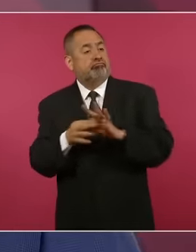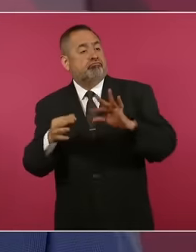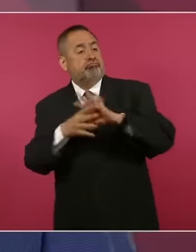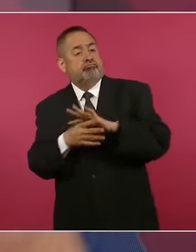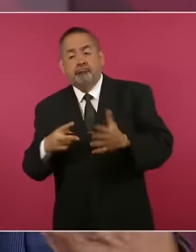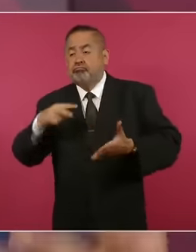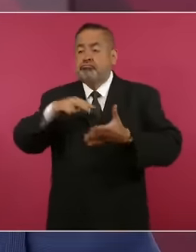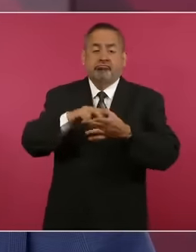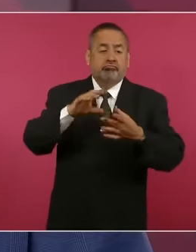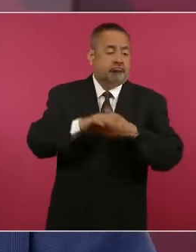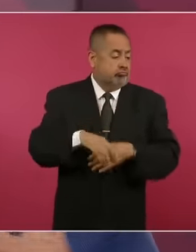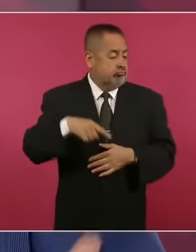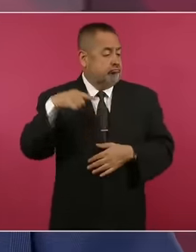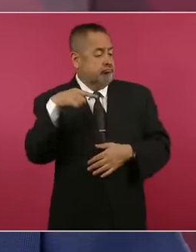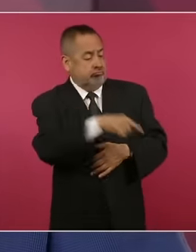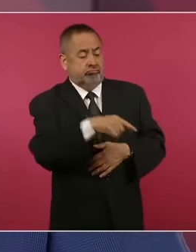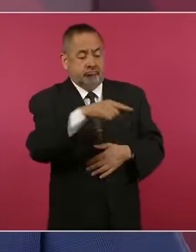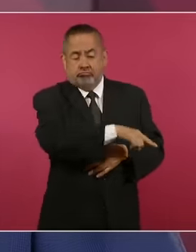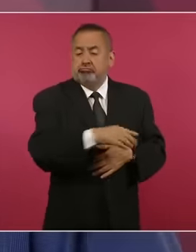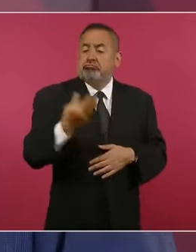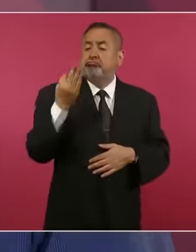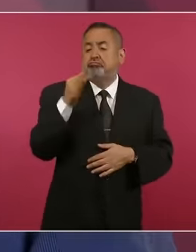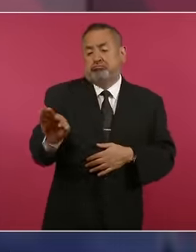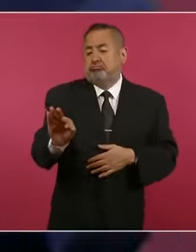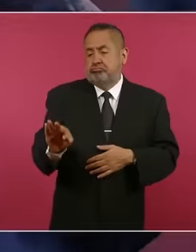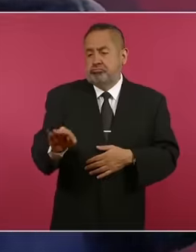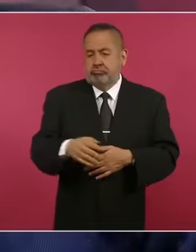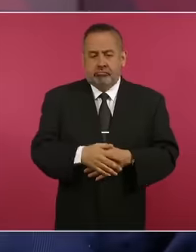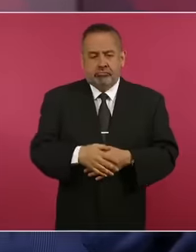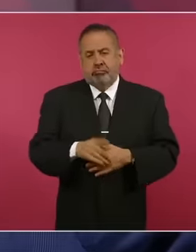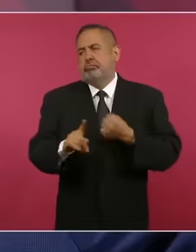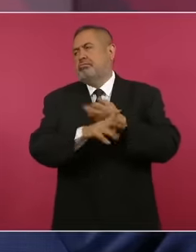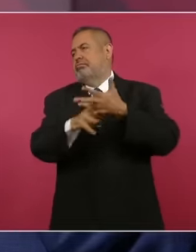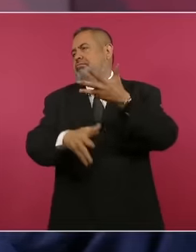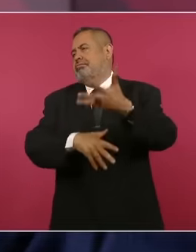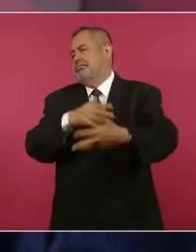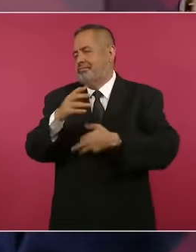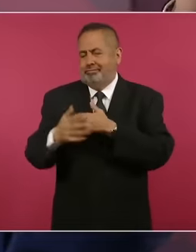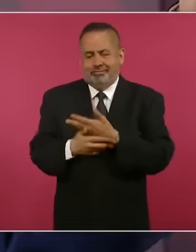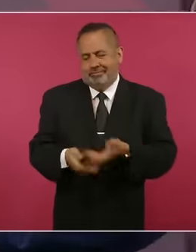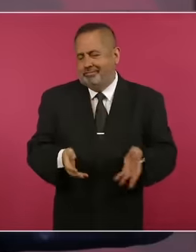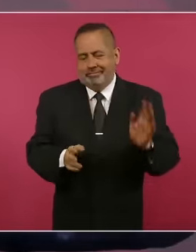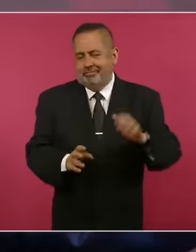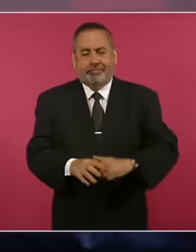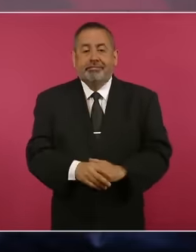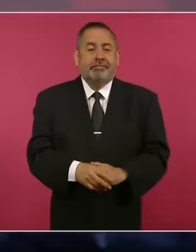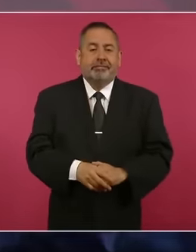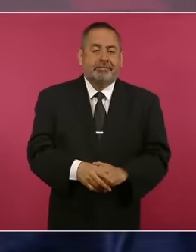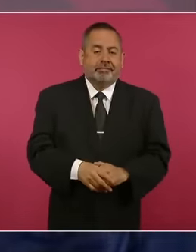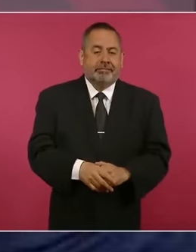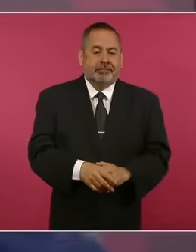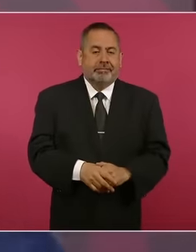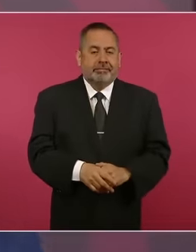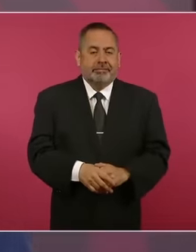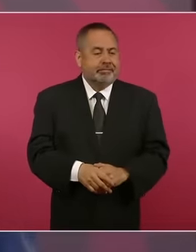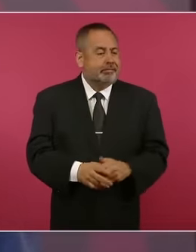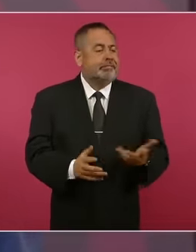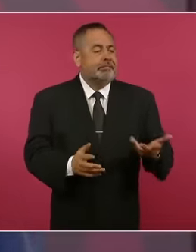traidores a la patria, no, caeríamos